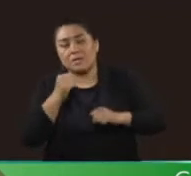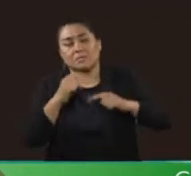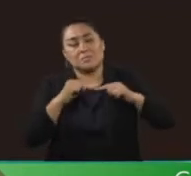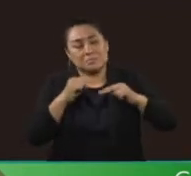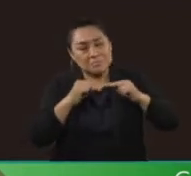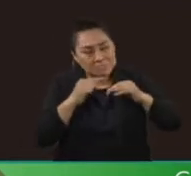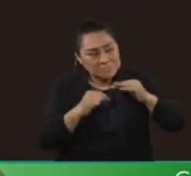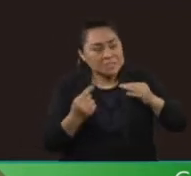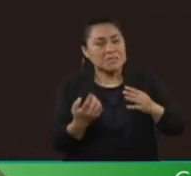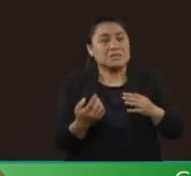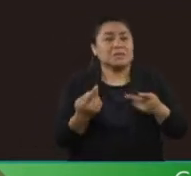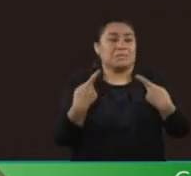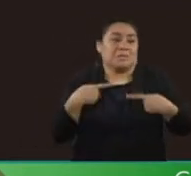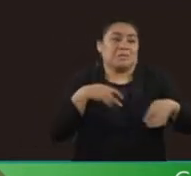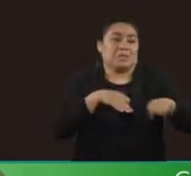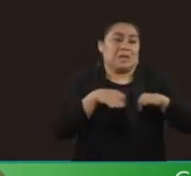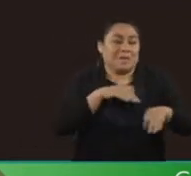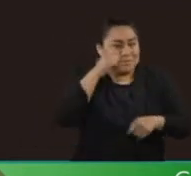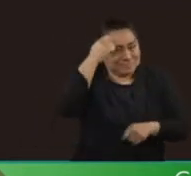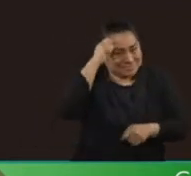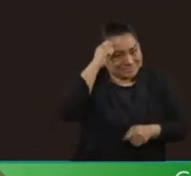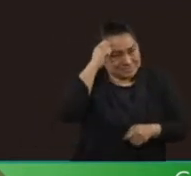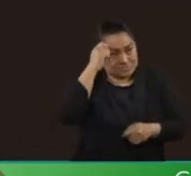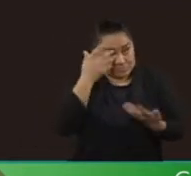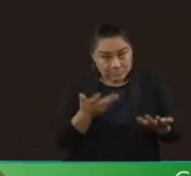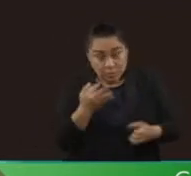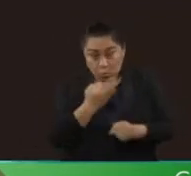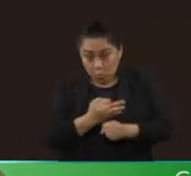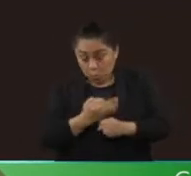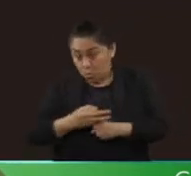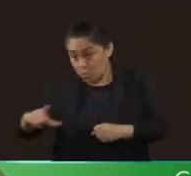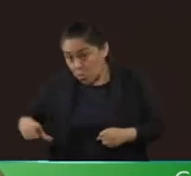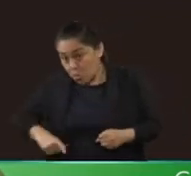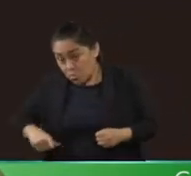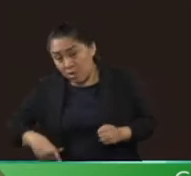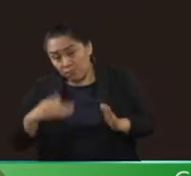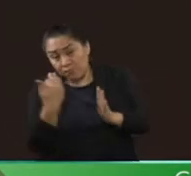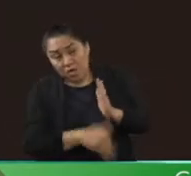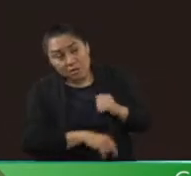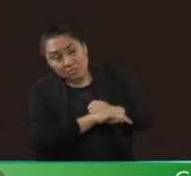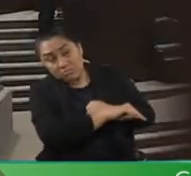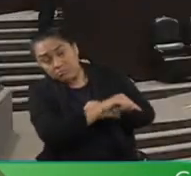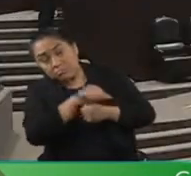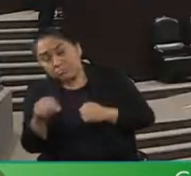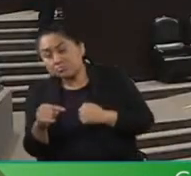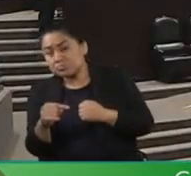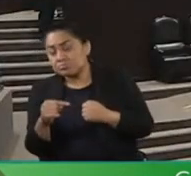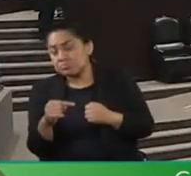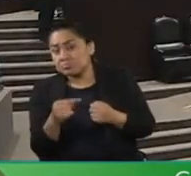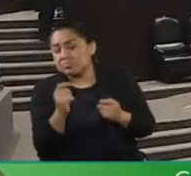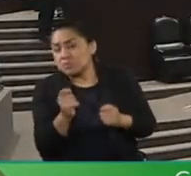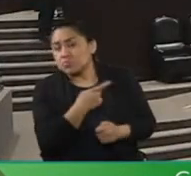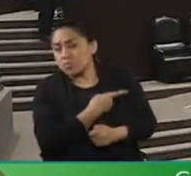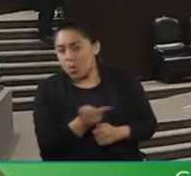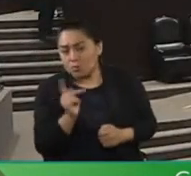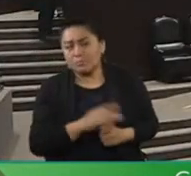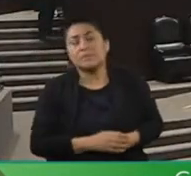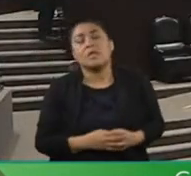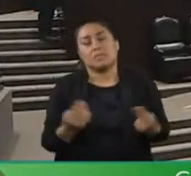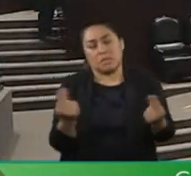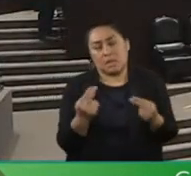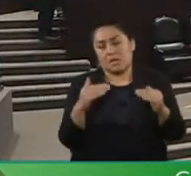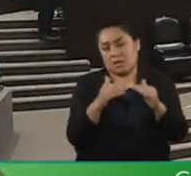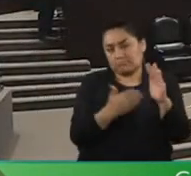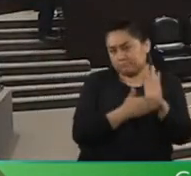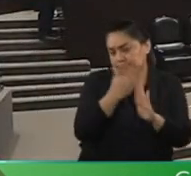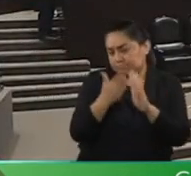trabajadoras del hogar, a quienes este gobierno los está haciendo más pobres. Hay que hacer viviendas sociales con